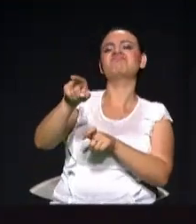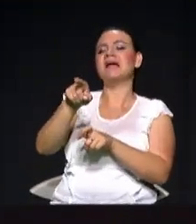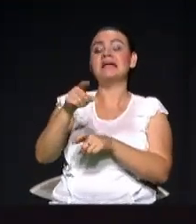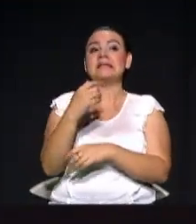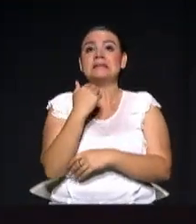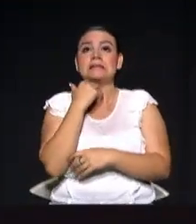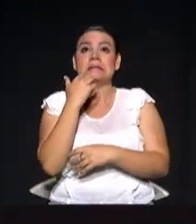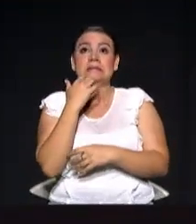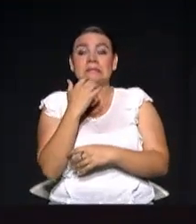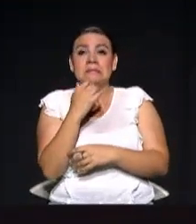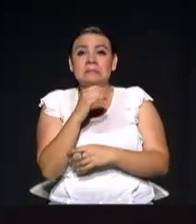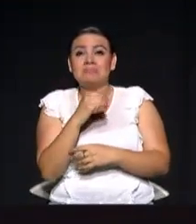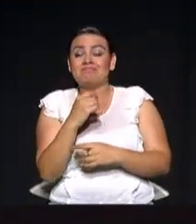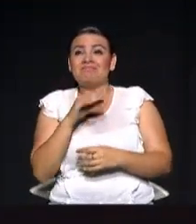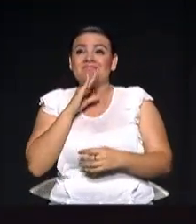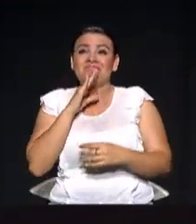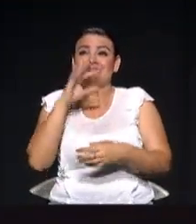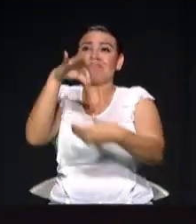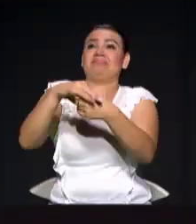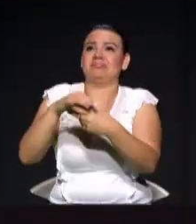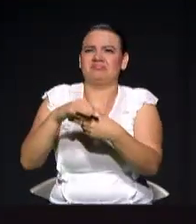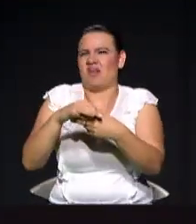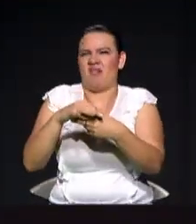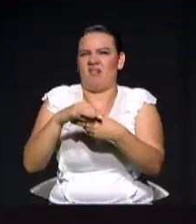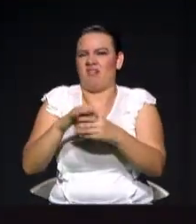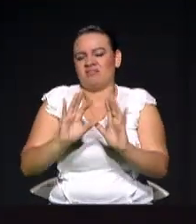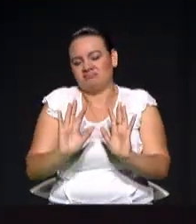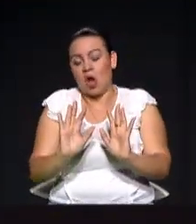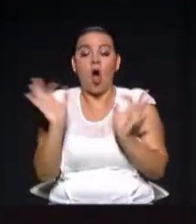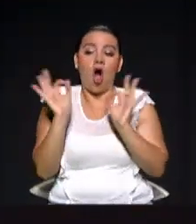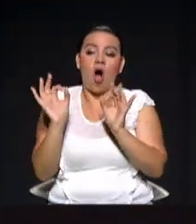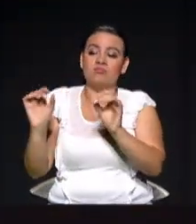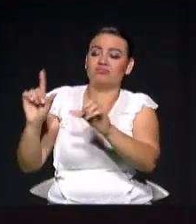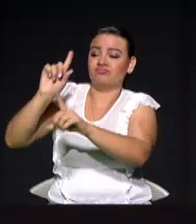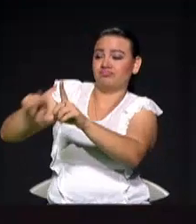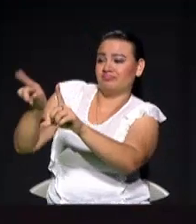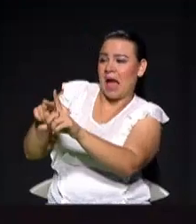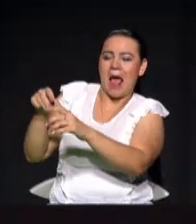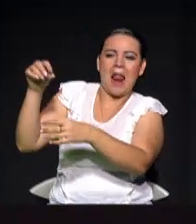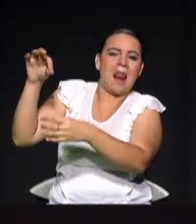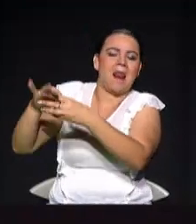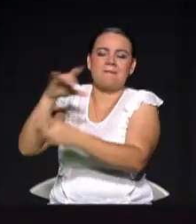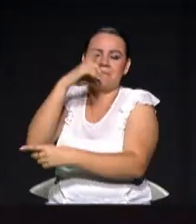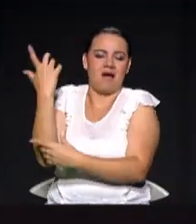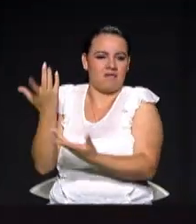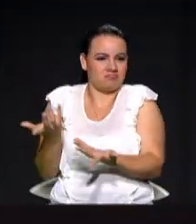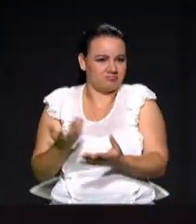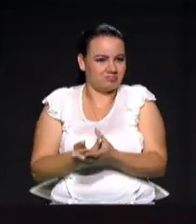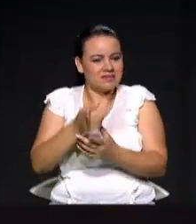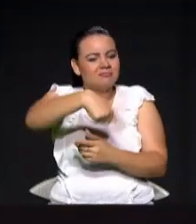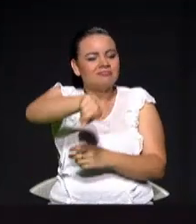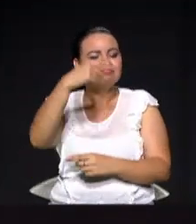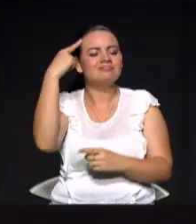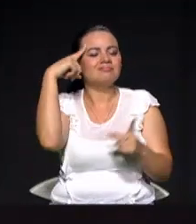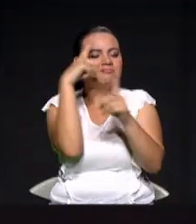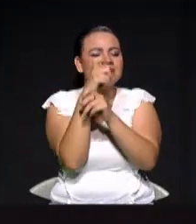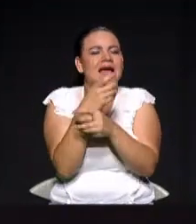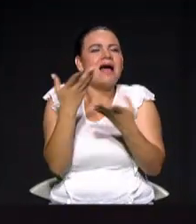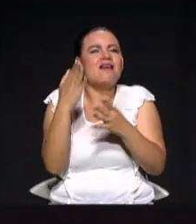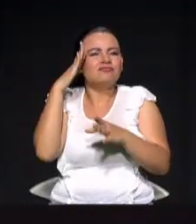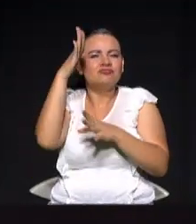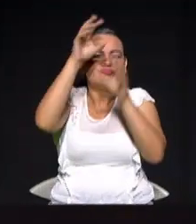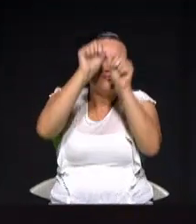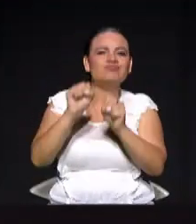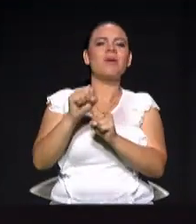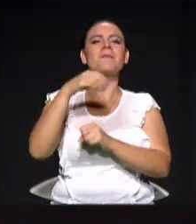blanco. Acá los invito para que hagamos una reflexión frente a cómo va a ser la Medellín que nos pensamos hacia futuro y cuál es la mejor persona y la